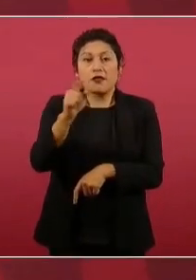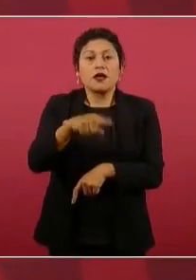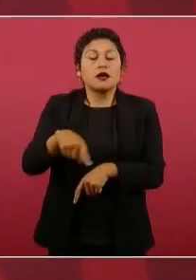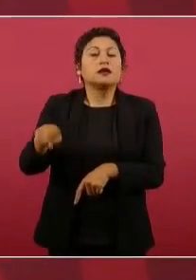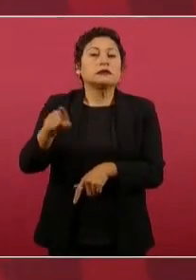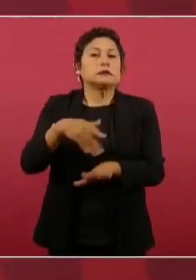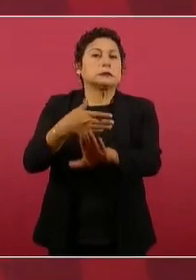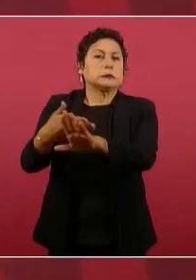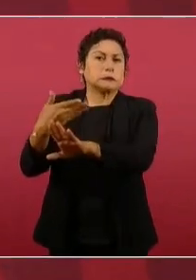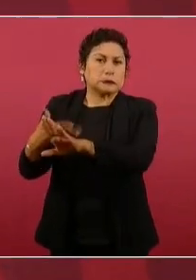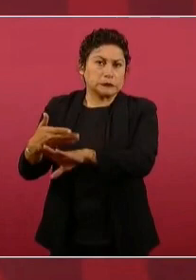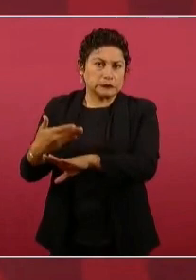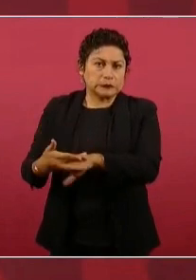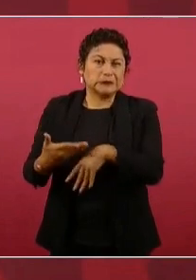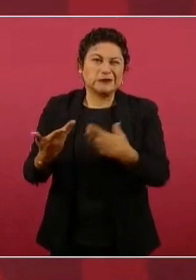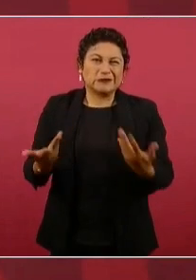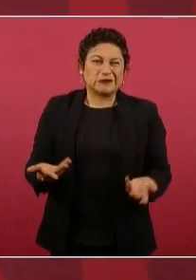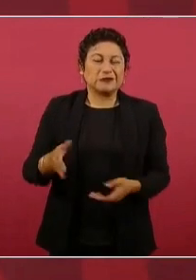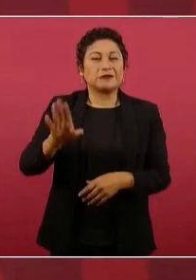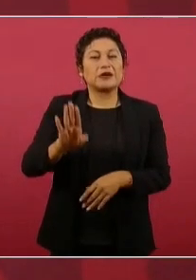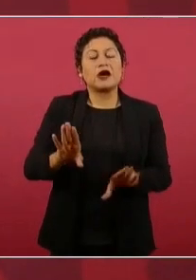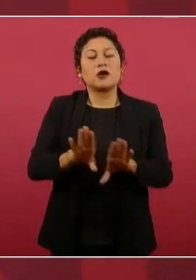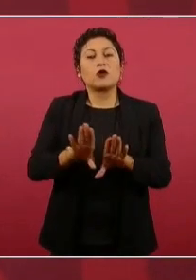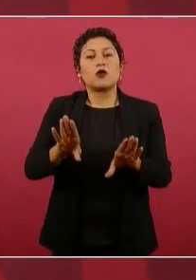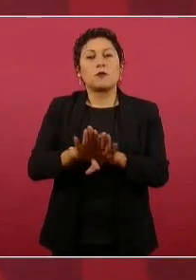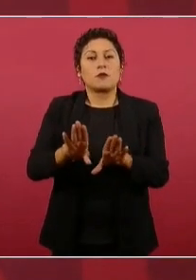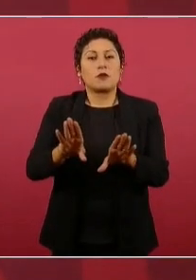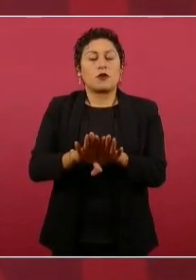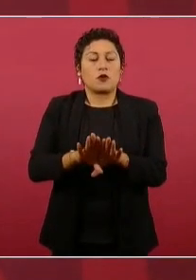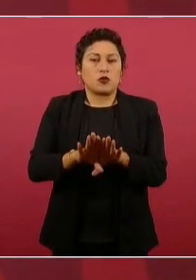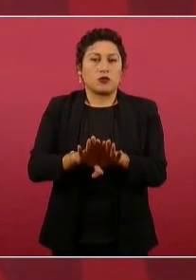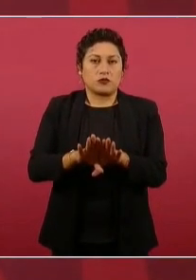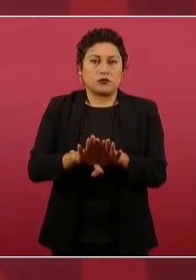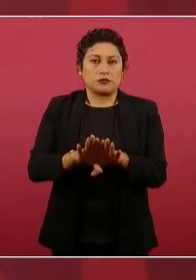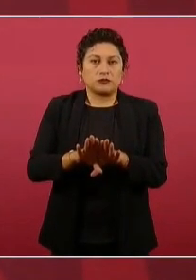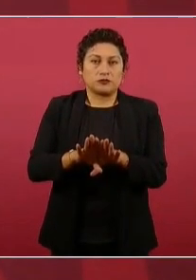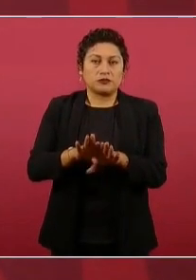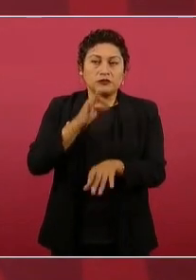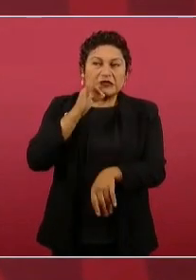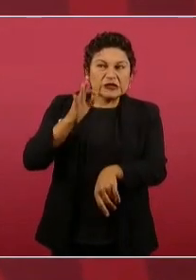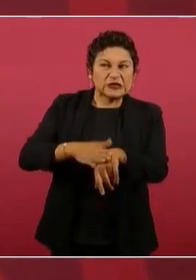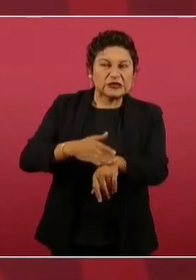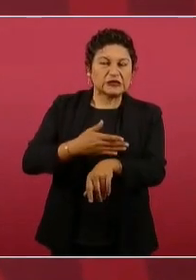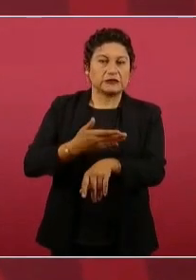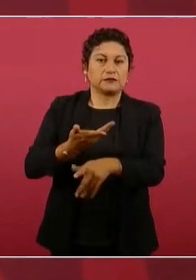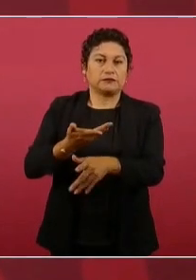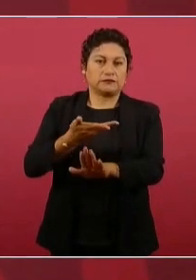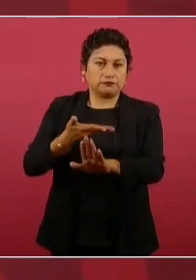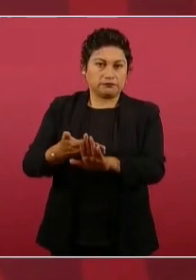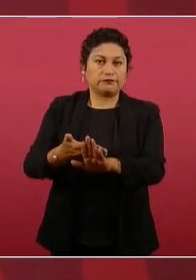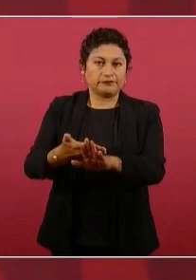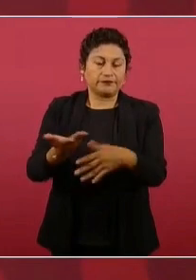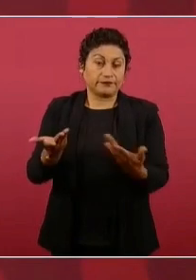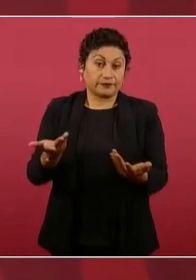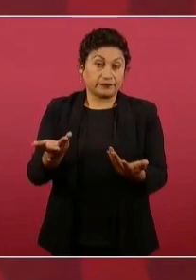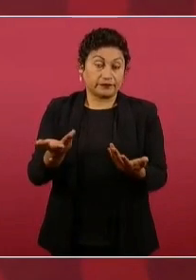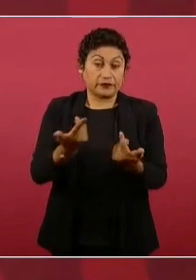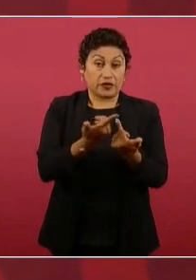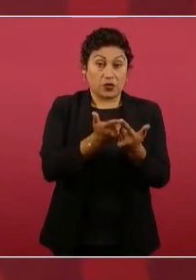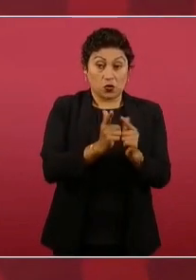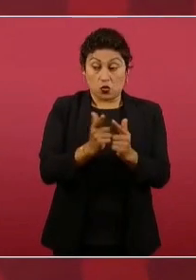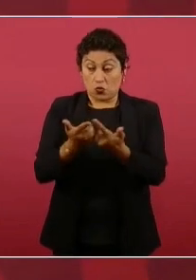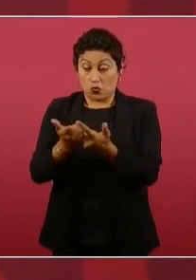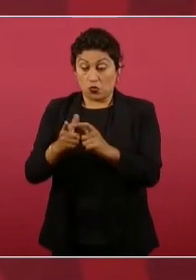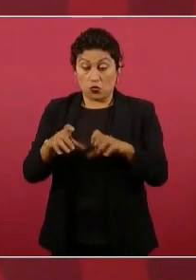como una especie de represalia. No fue sólo el enfrentamiento